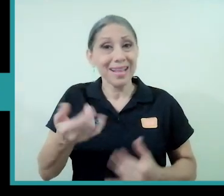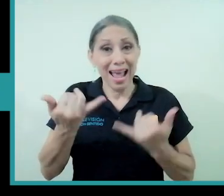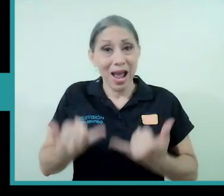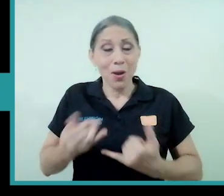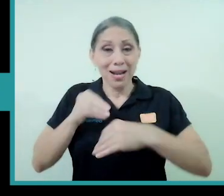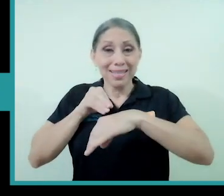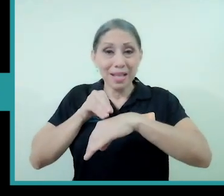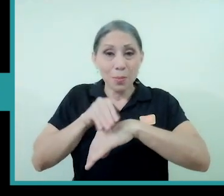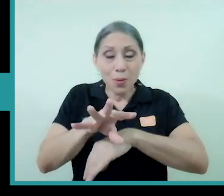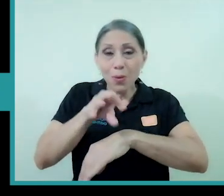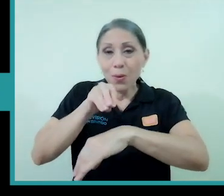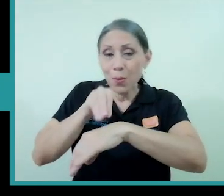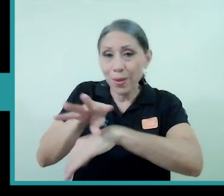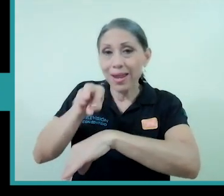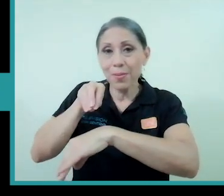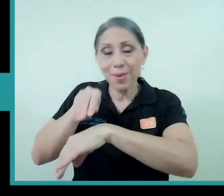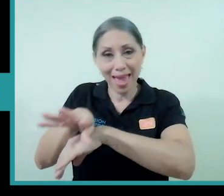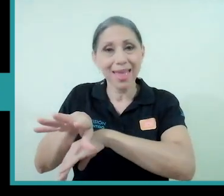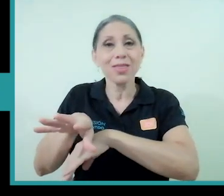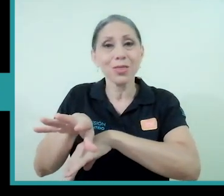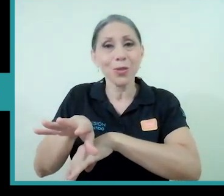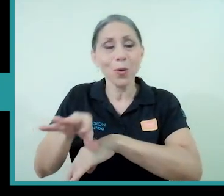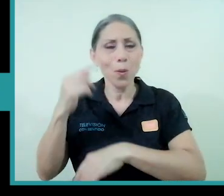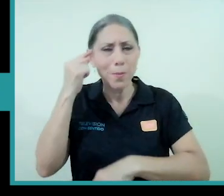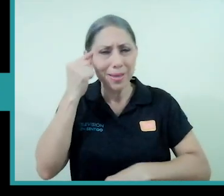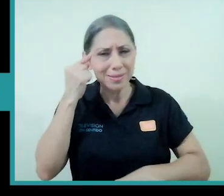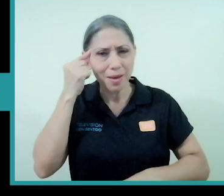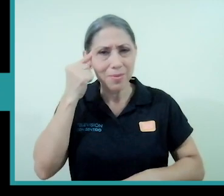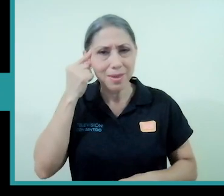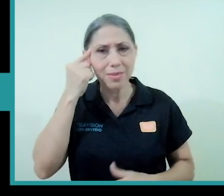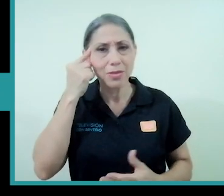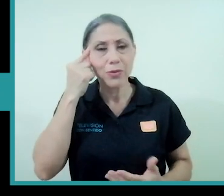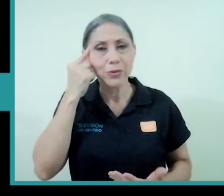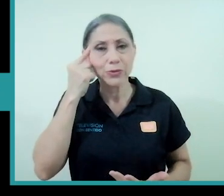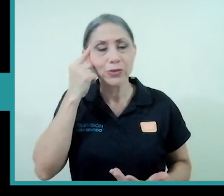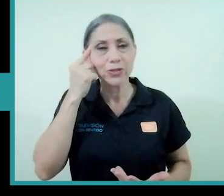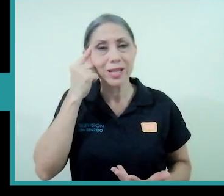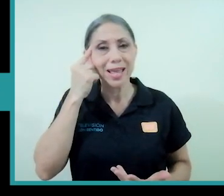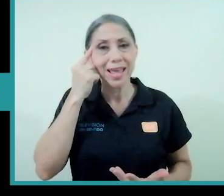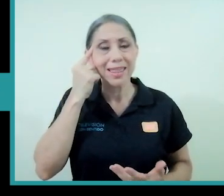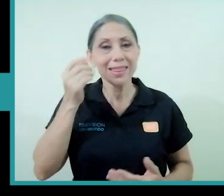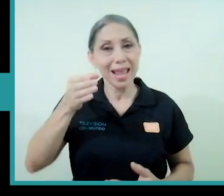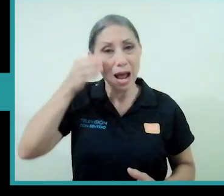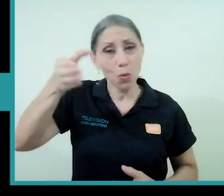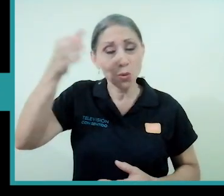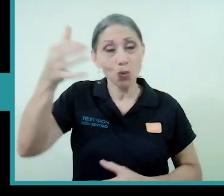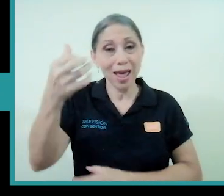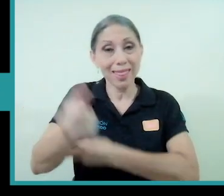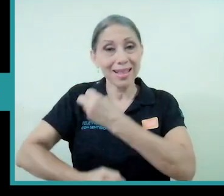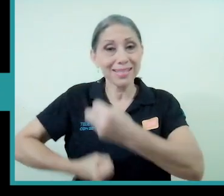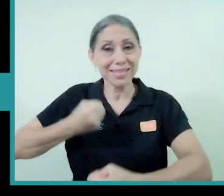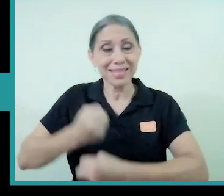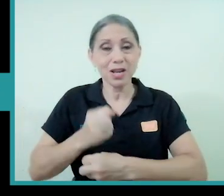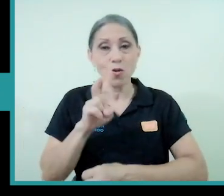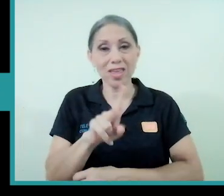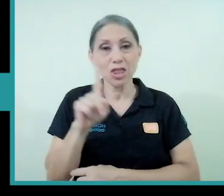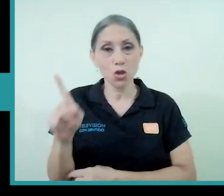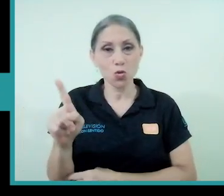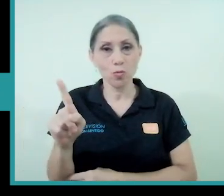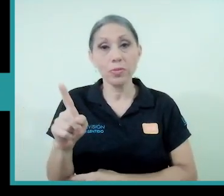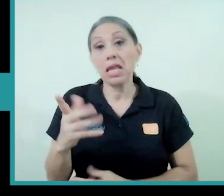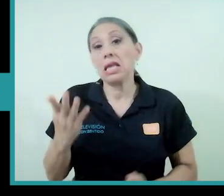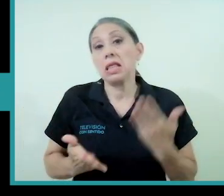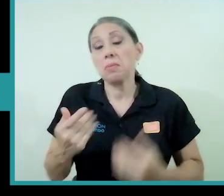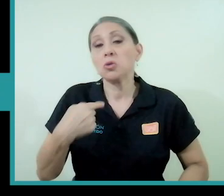permeando inclusive los pensamientos de la cultura del siglo XXI que uno podría